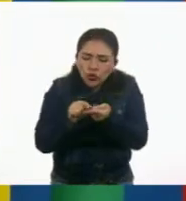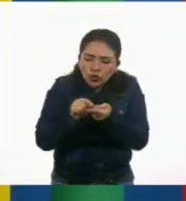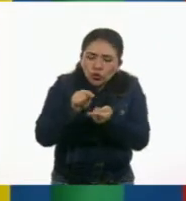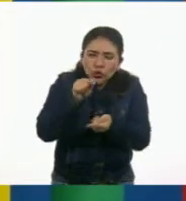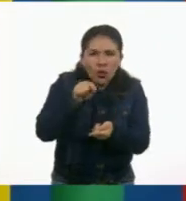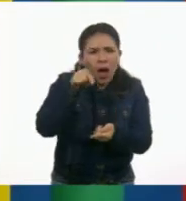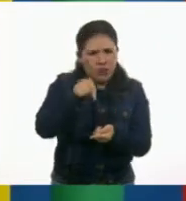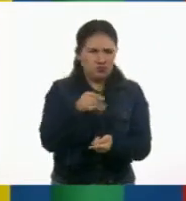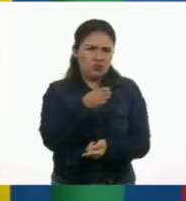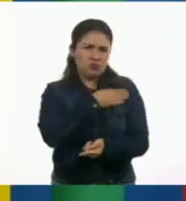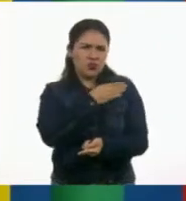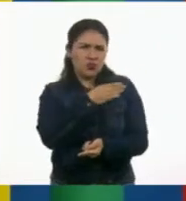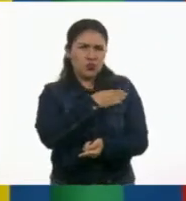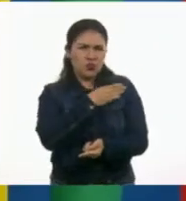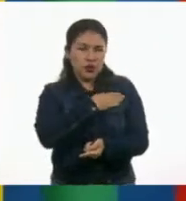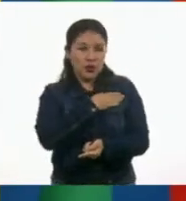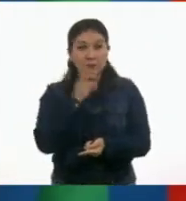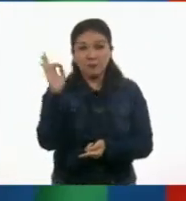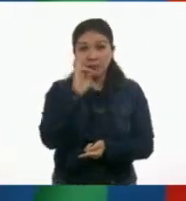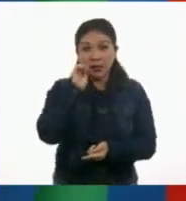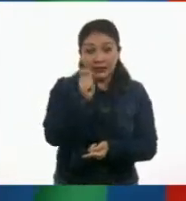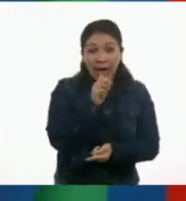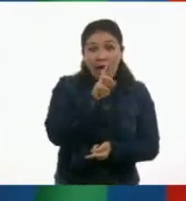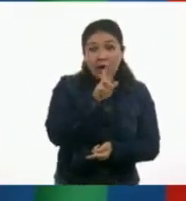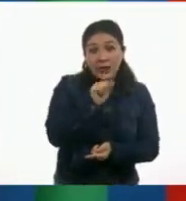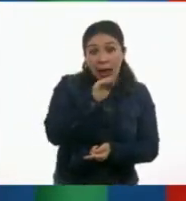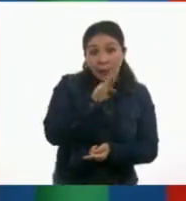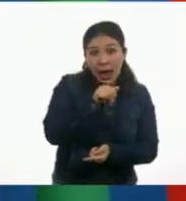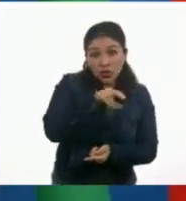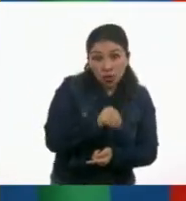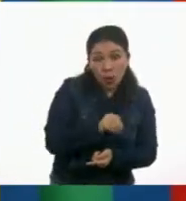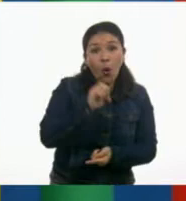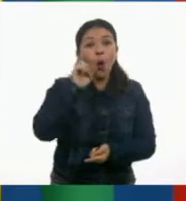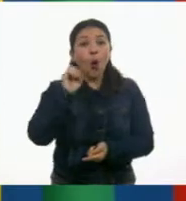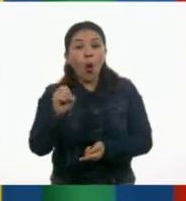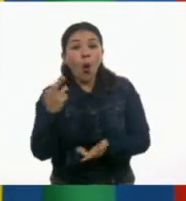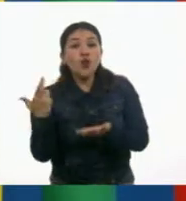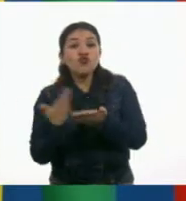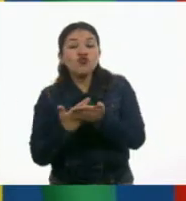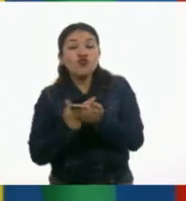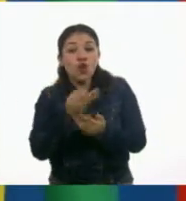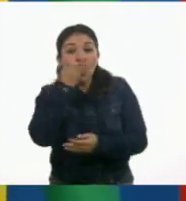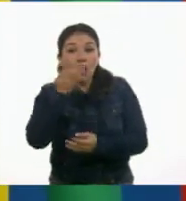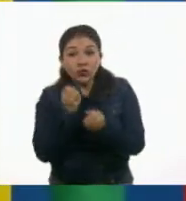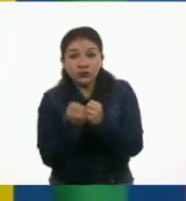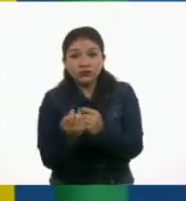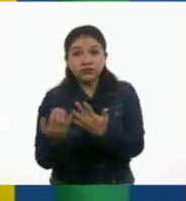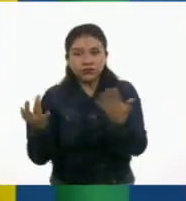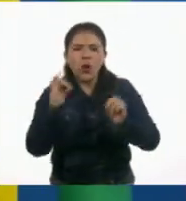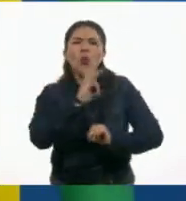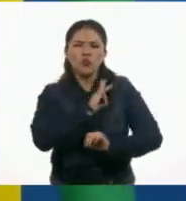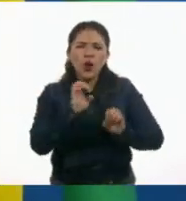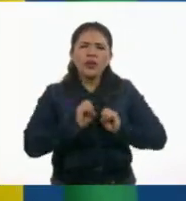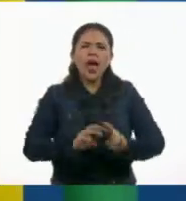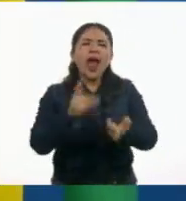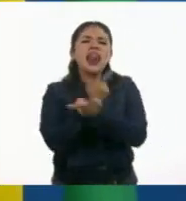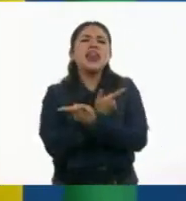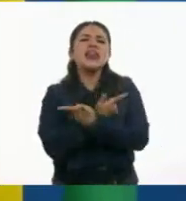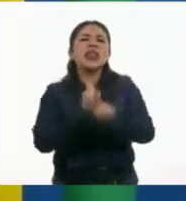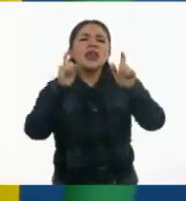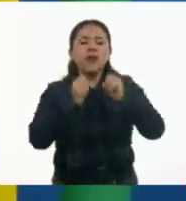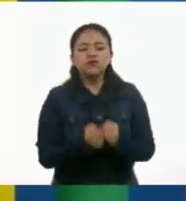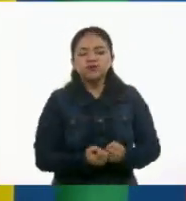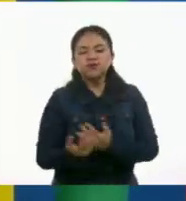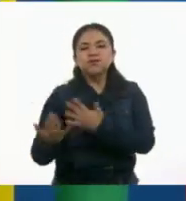inofensiva. Si se trata de una ramita de rábano o de rosal, se puede dejar crecer como